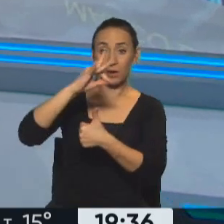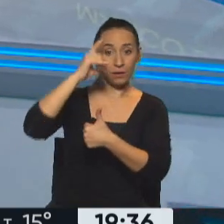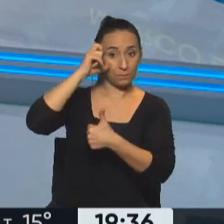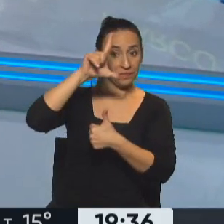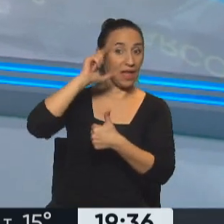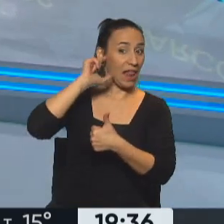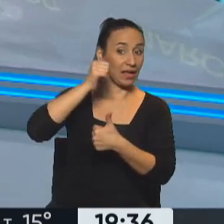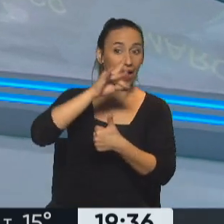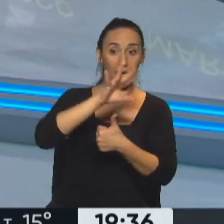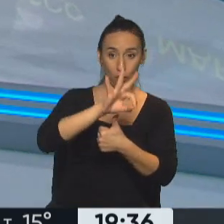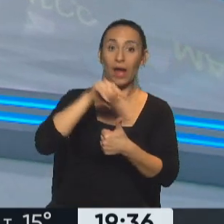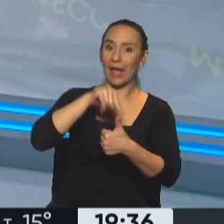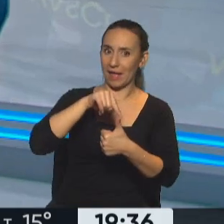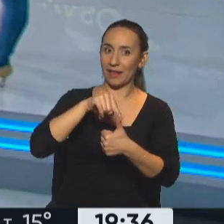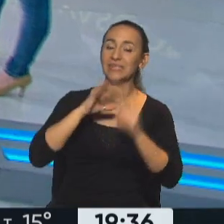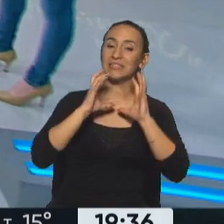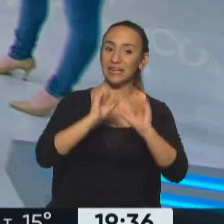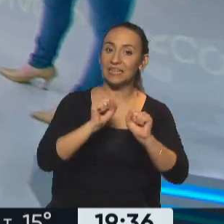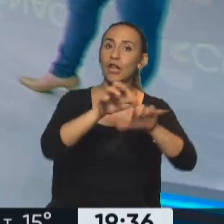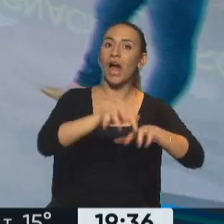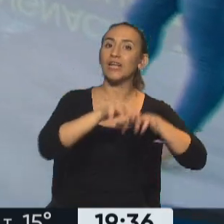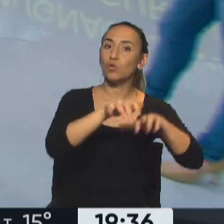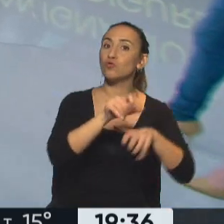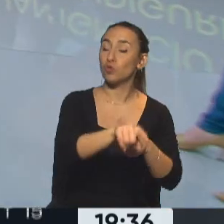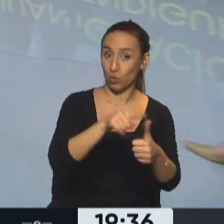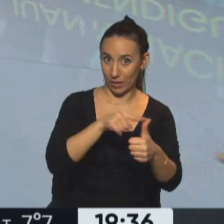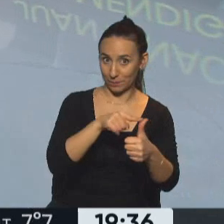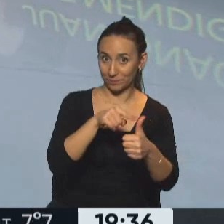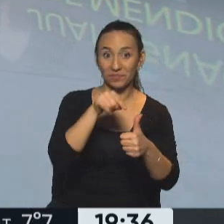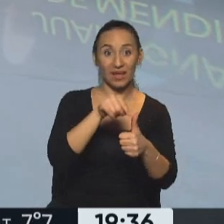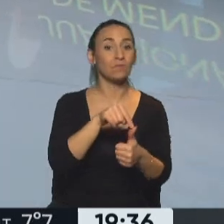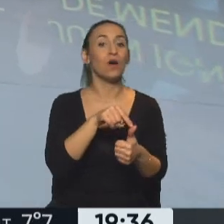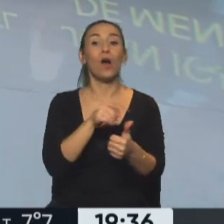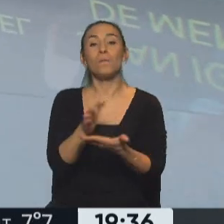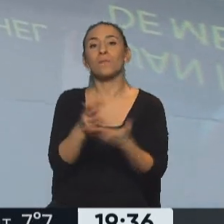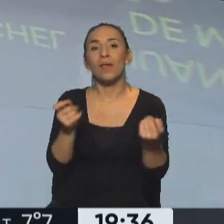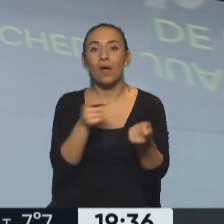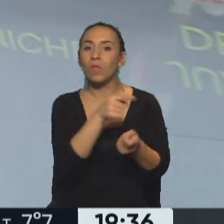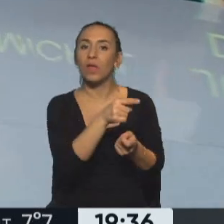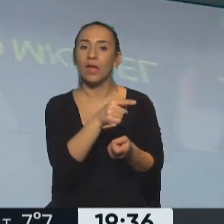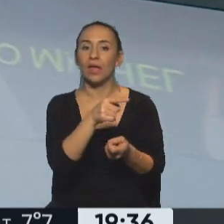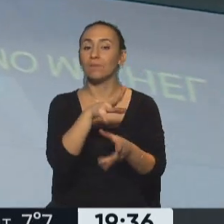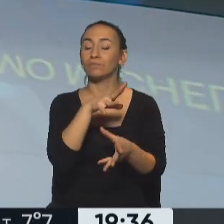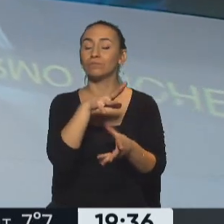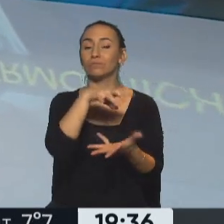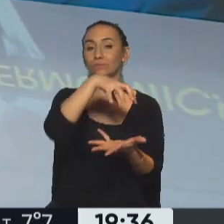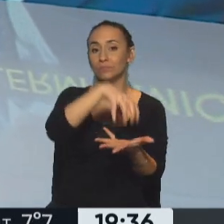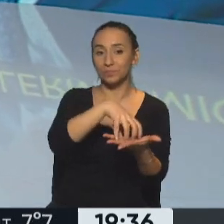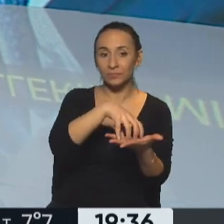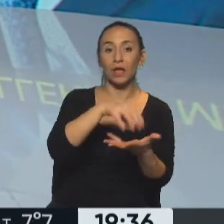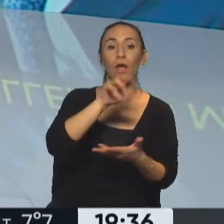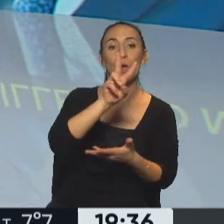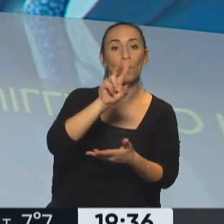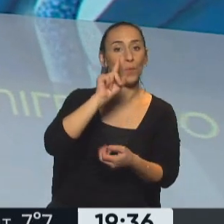exsecretario de Agricultura, interventor de la cerealera Vicentín por un tiempo determinado. Y